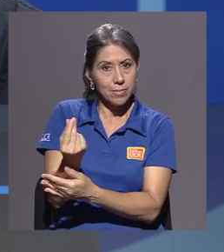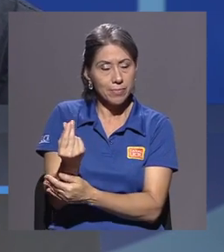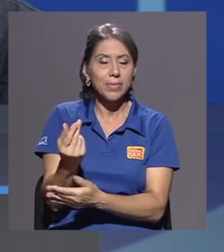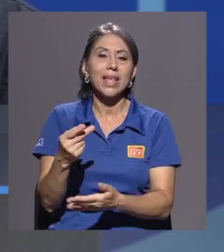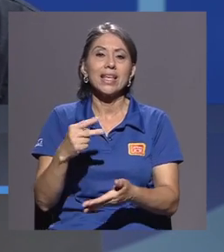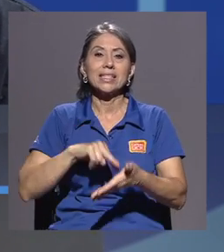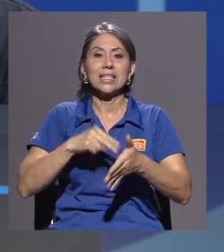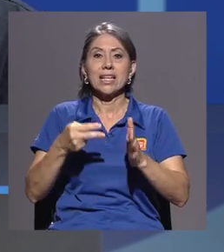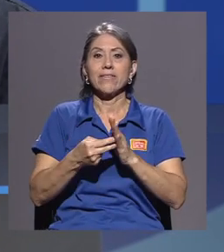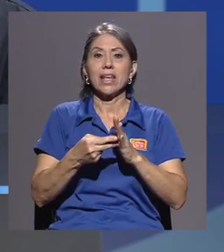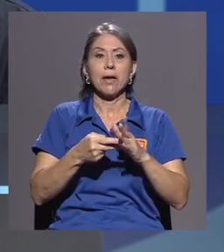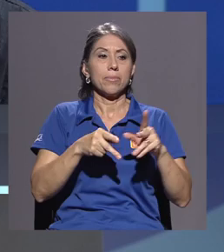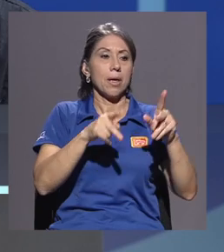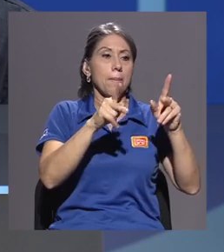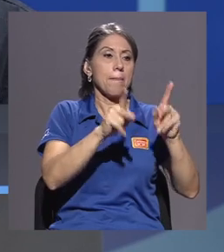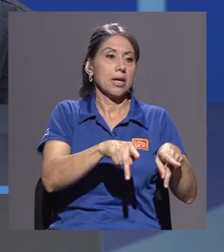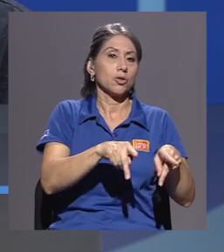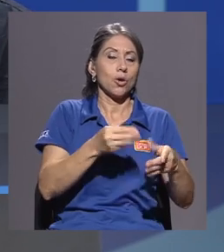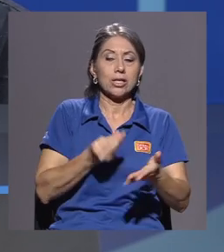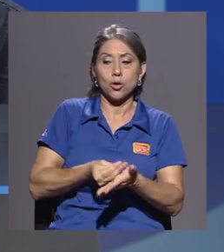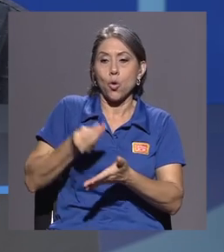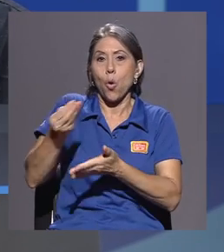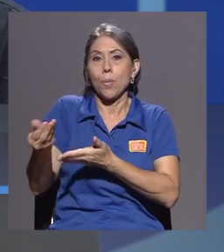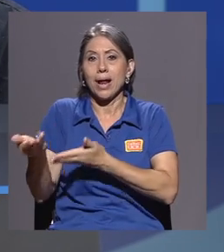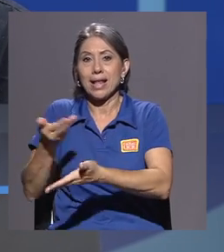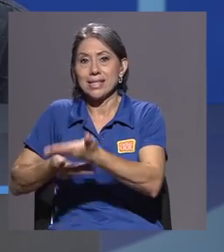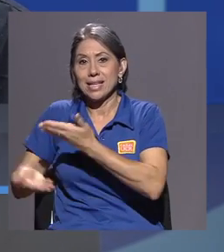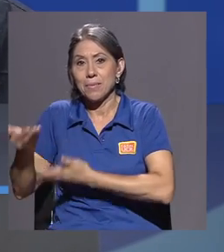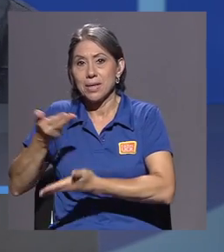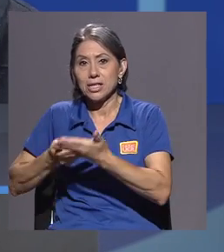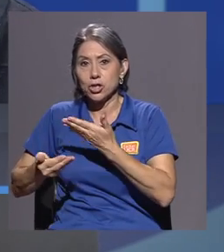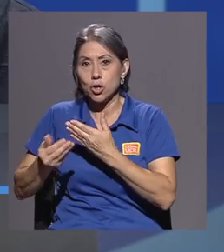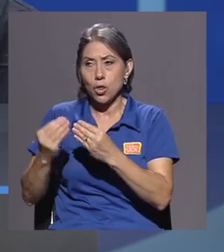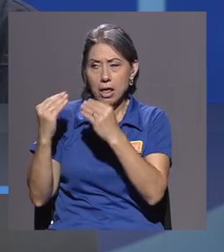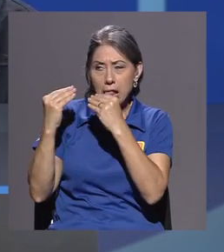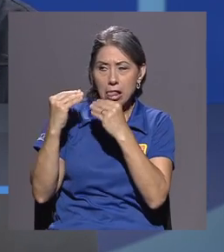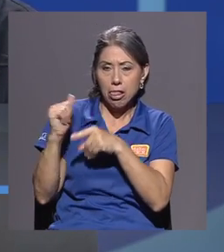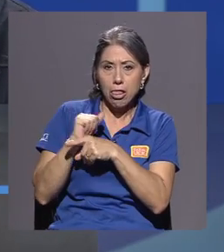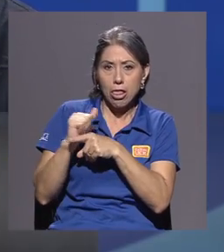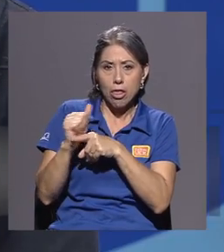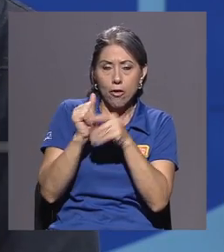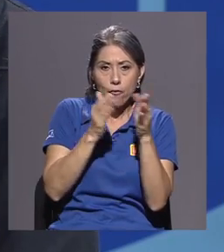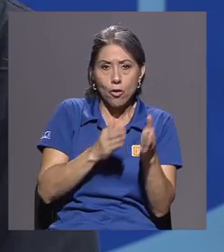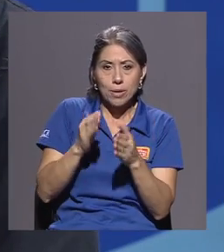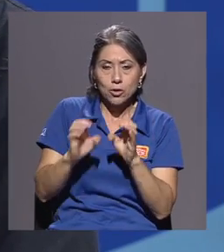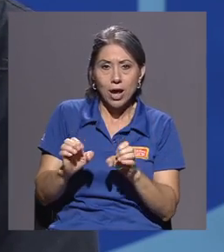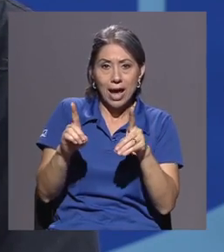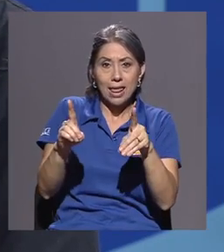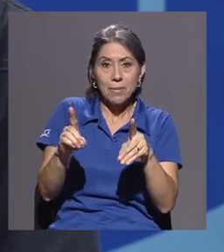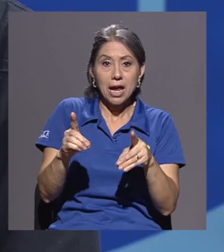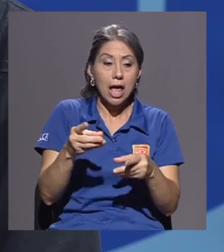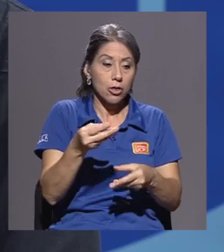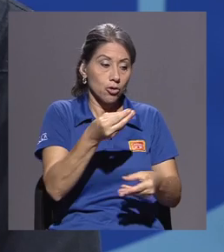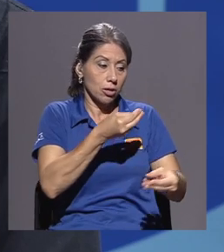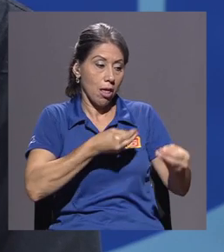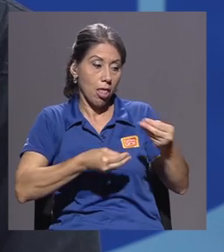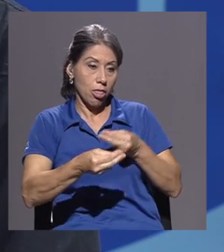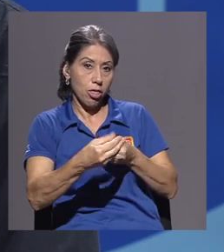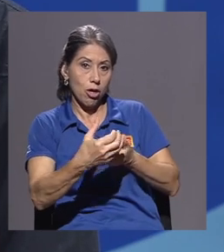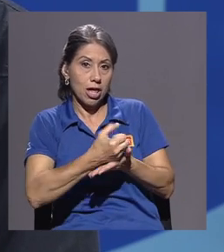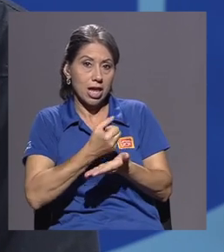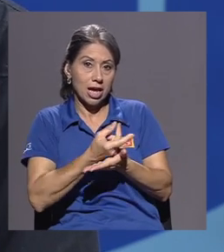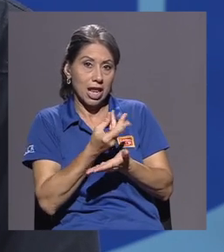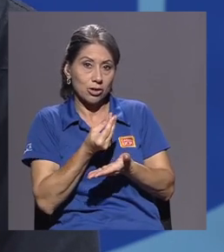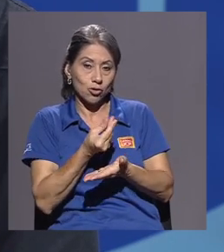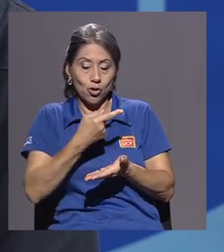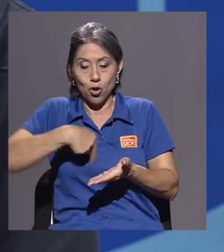personas compran el servicio de formación académica y con esos ingresos nosotros cubrimos los costos